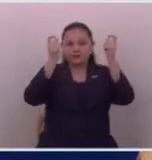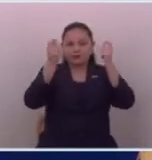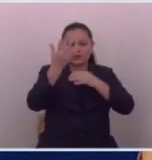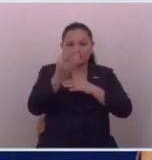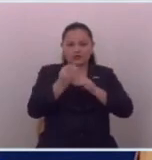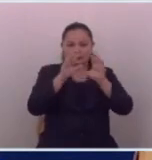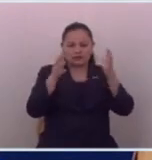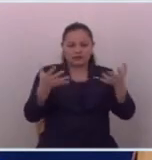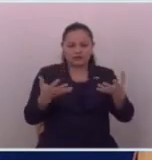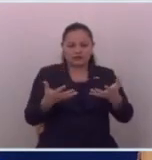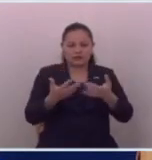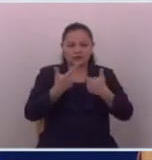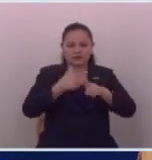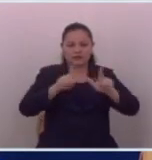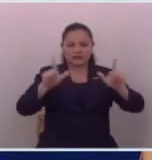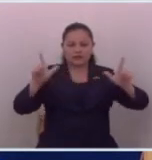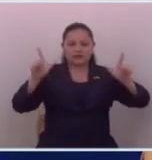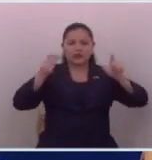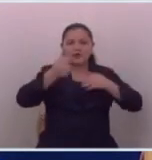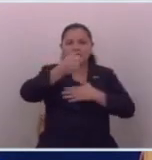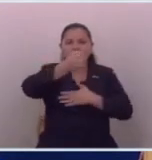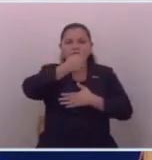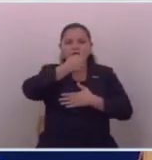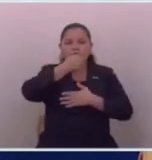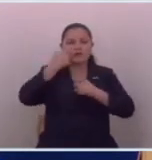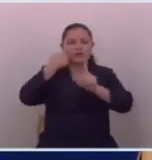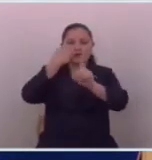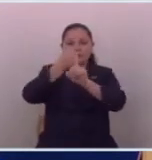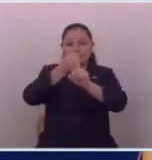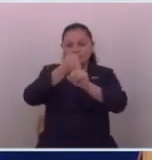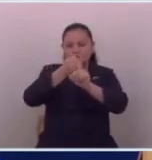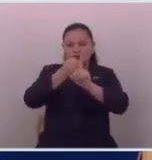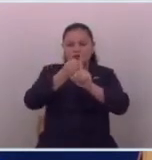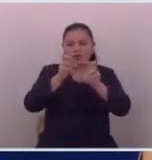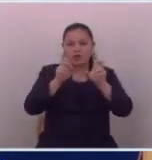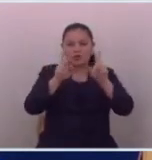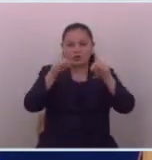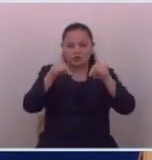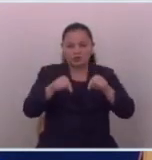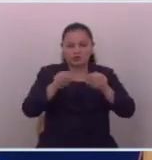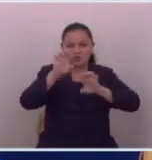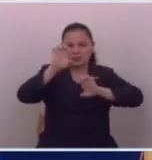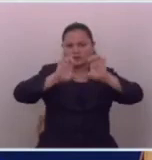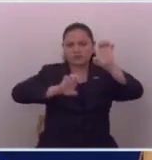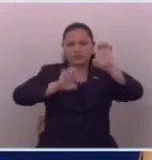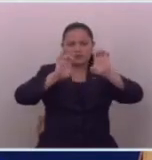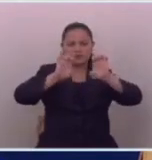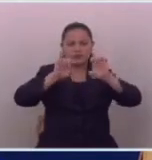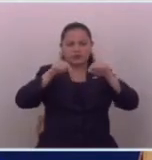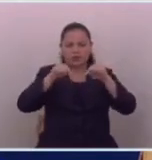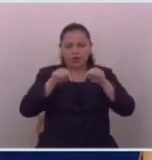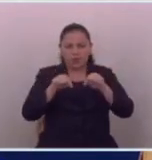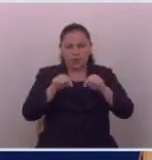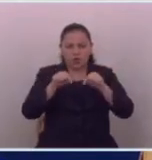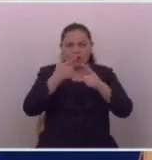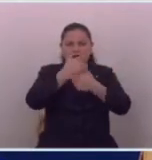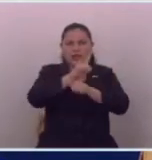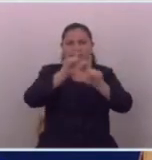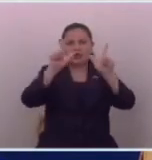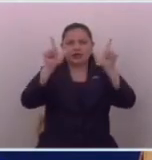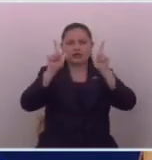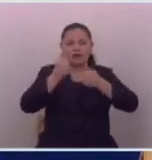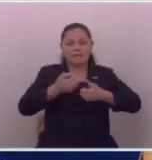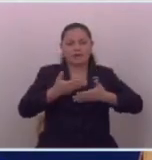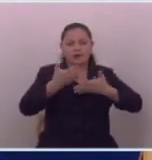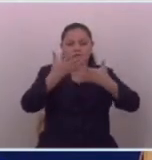Día Mundial de la Libertad de Prensa, a fin de generar un espacio para evaluar el estado de la libertad de